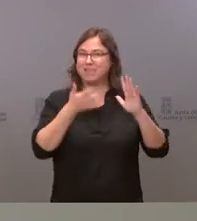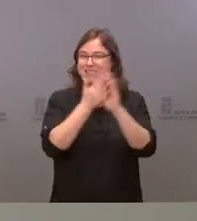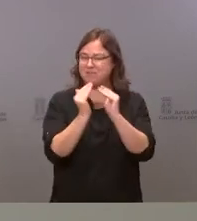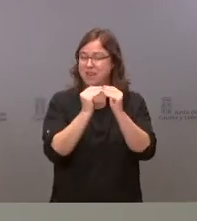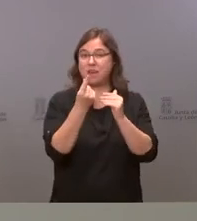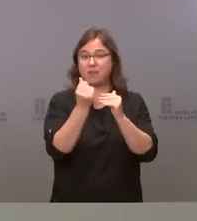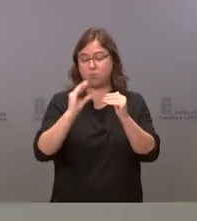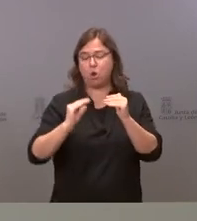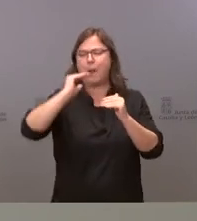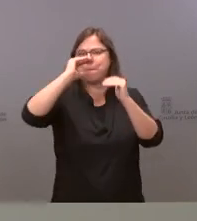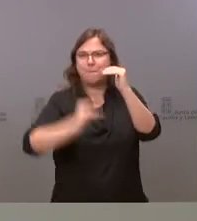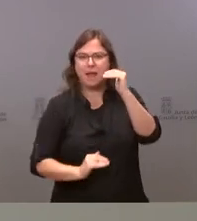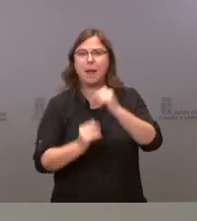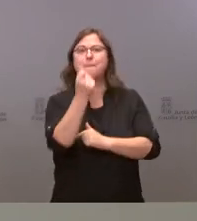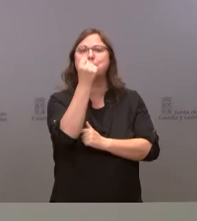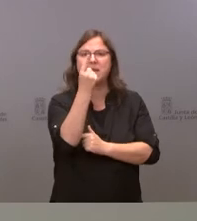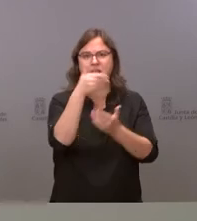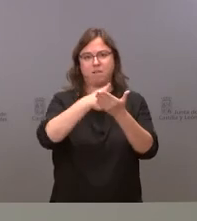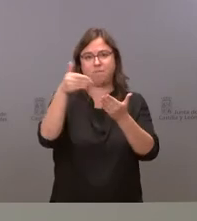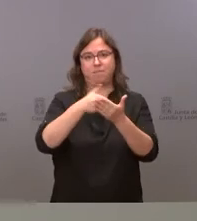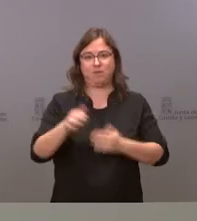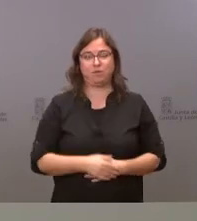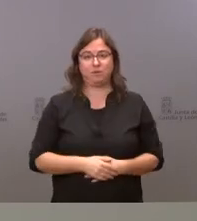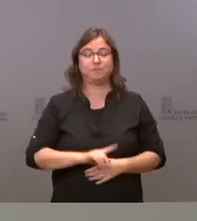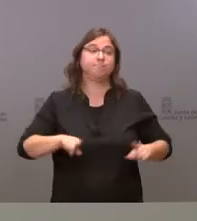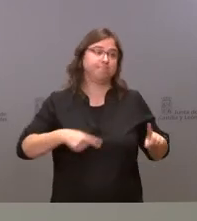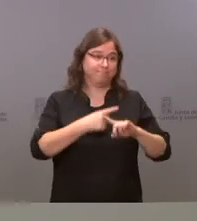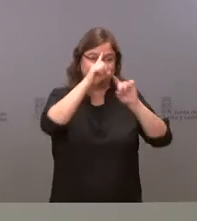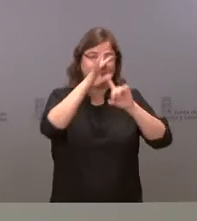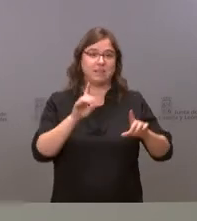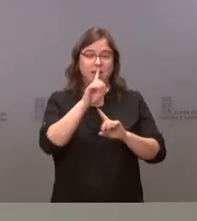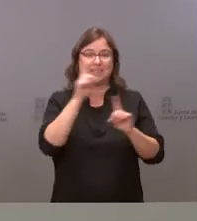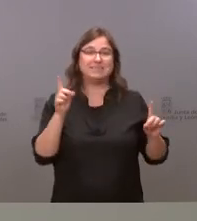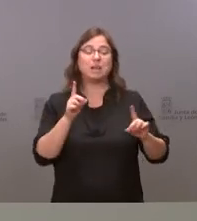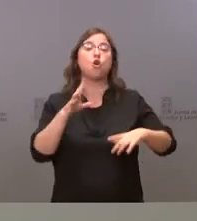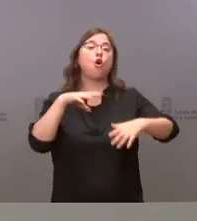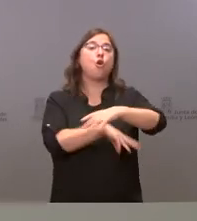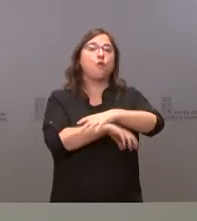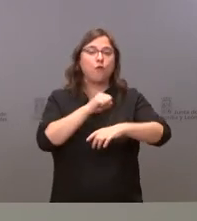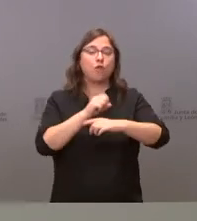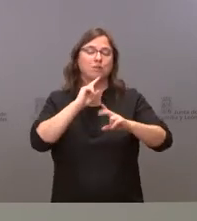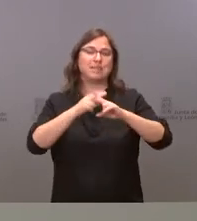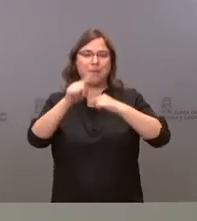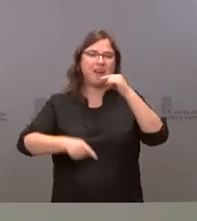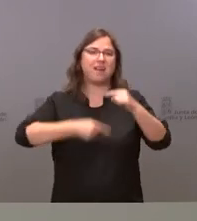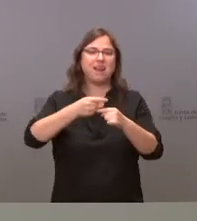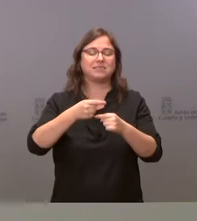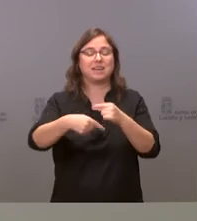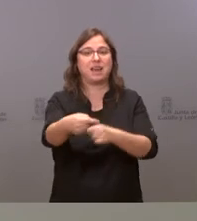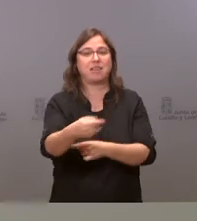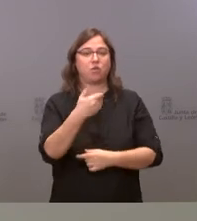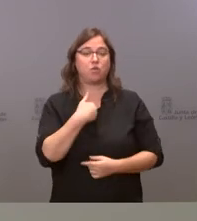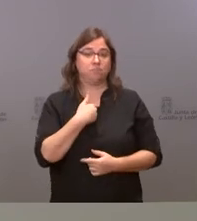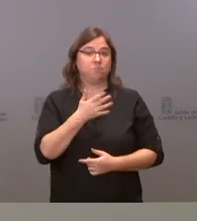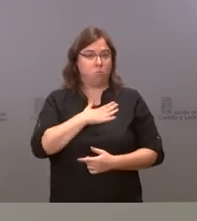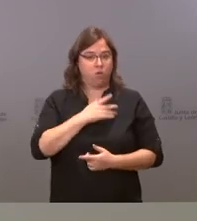millones por contra es verdad que es un año en donde vamos a acceder a estos fondos de Next Generation y por tanto vamos a contar con ellos y vamos a poderlo